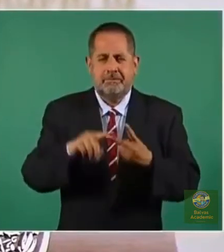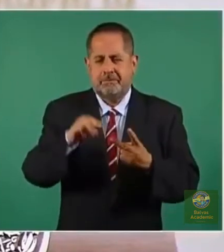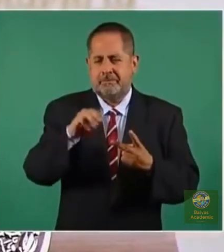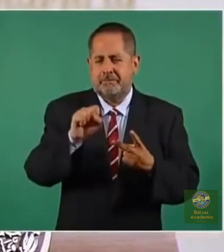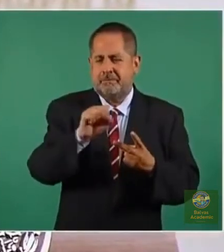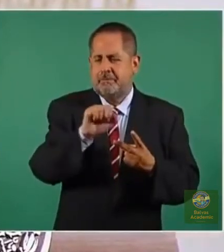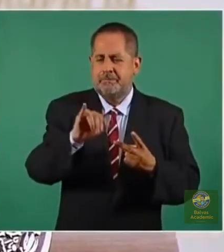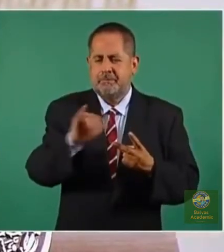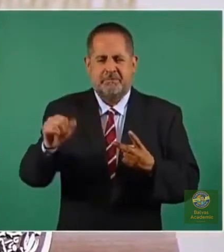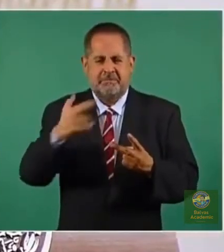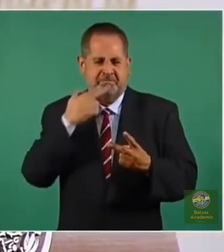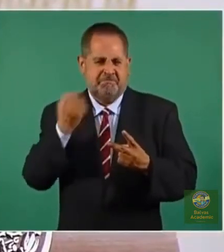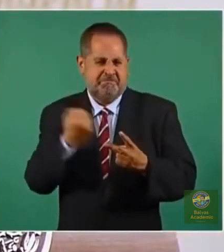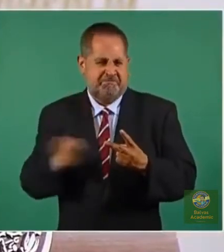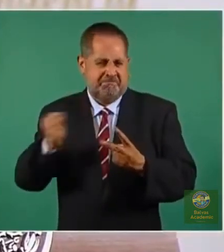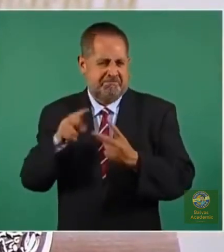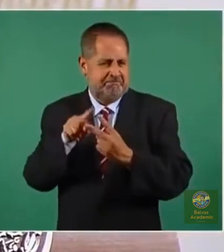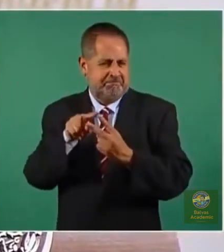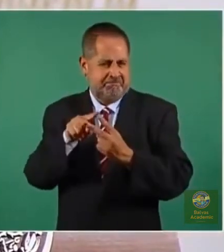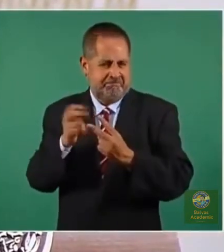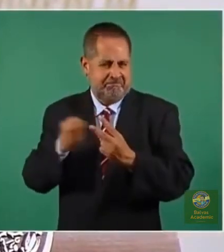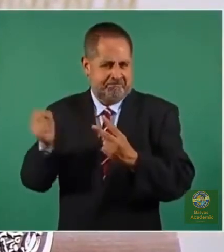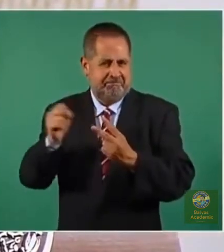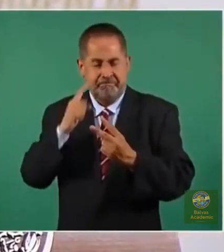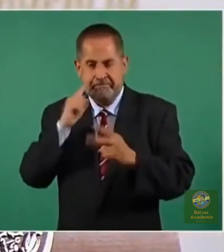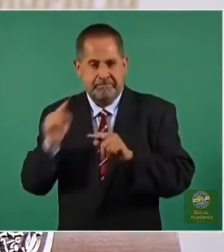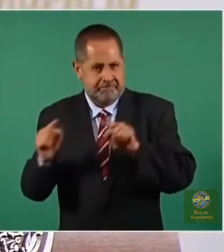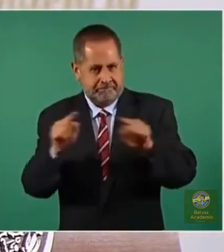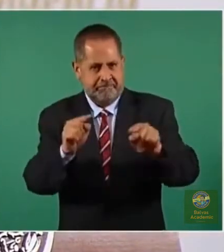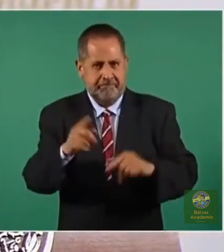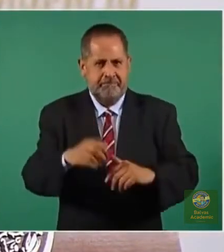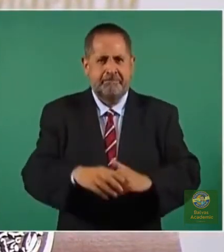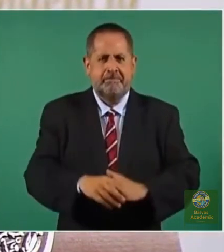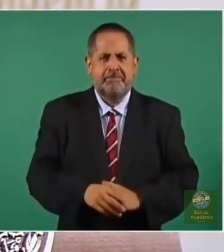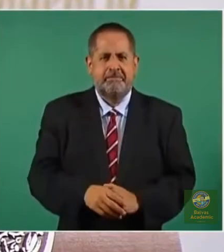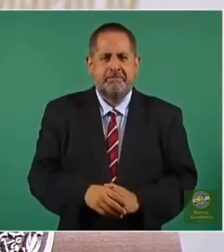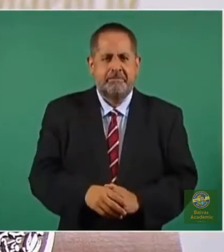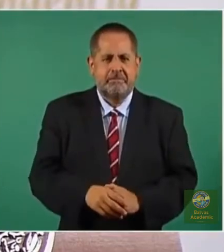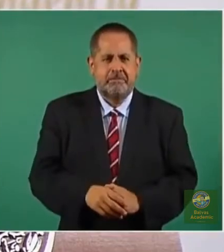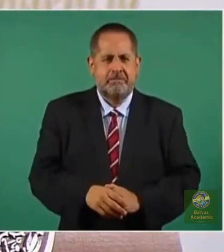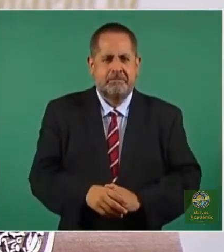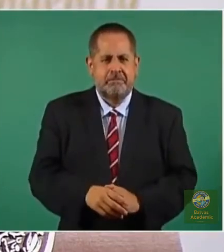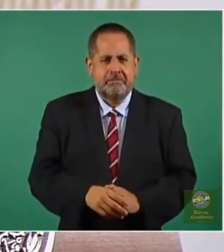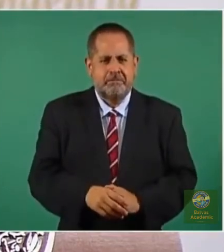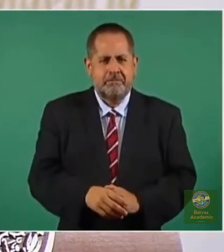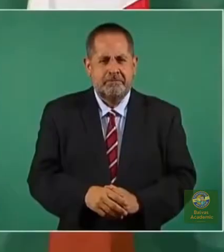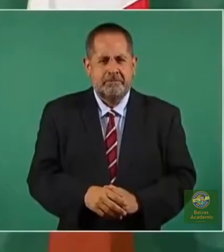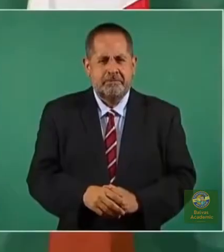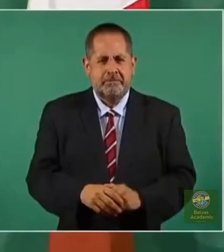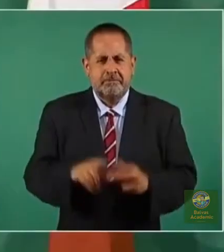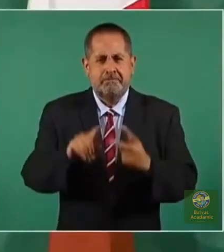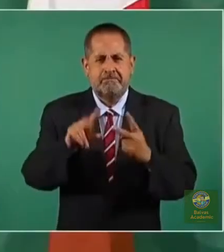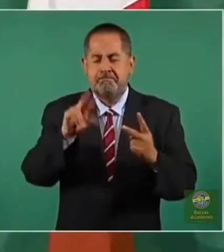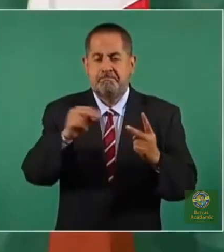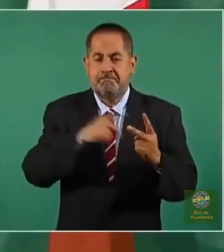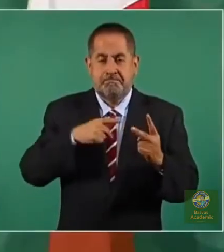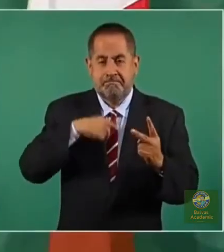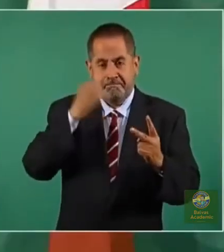los mejores, aunque no hay que olvidar